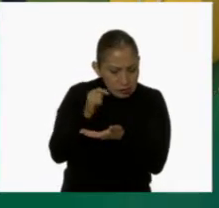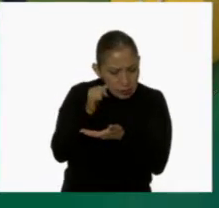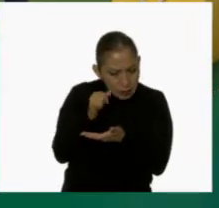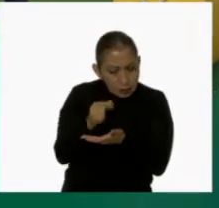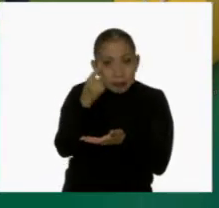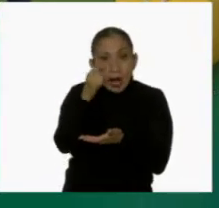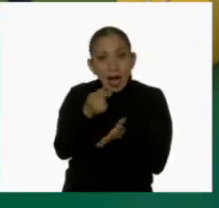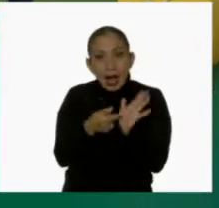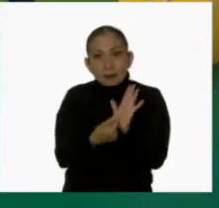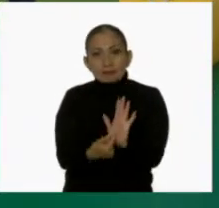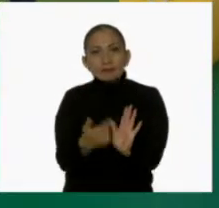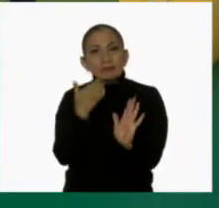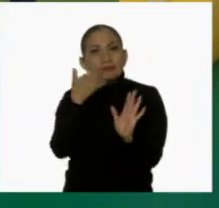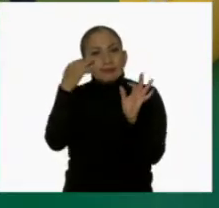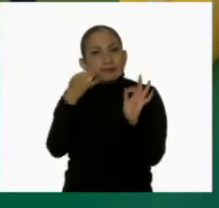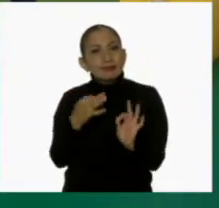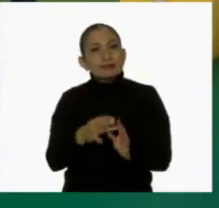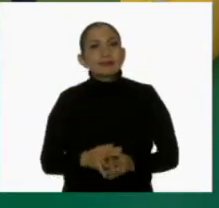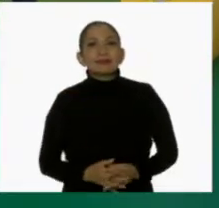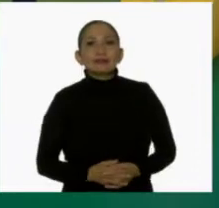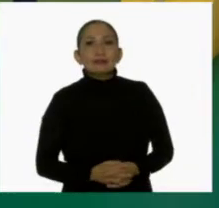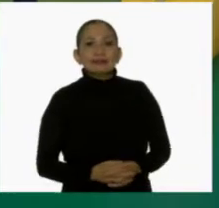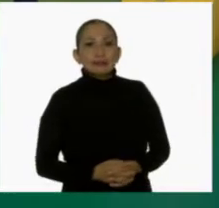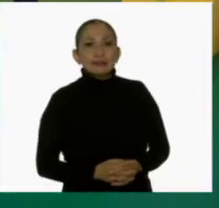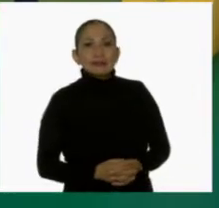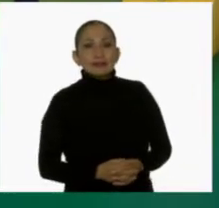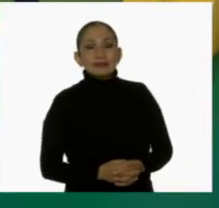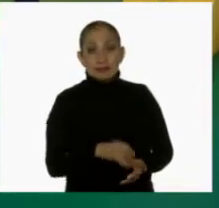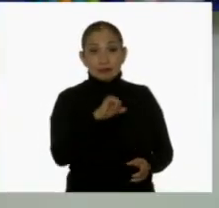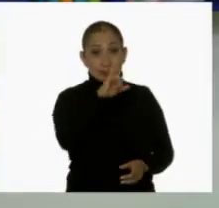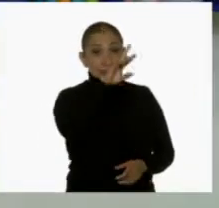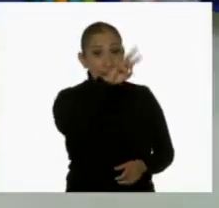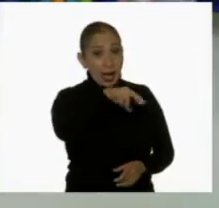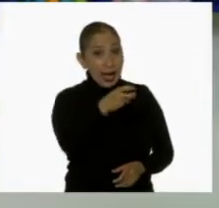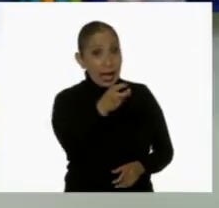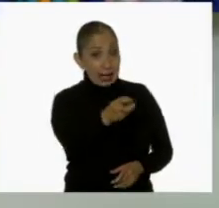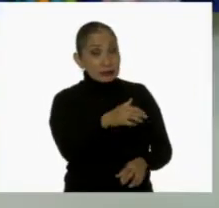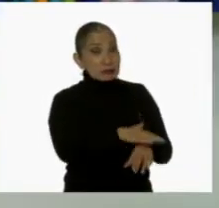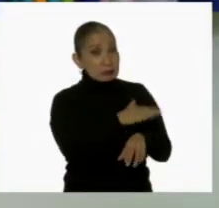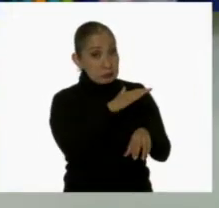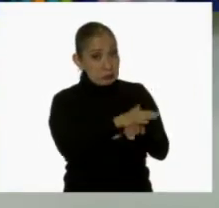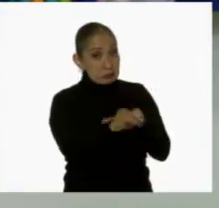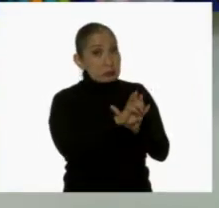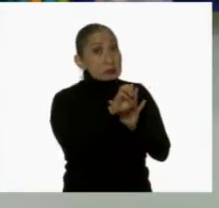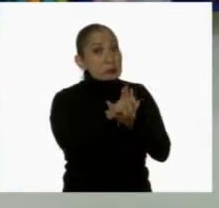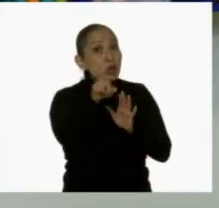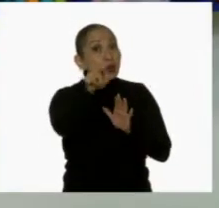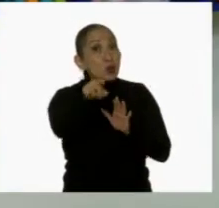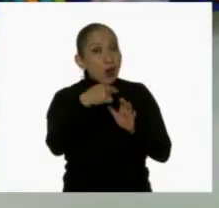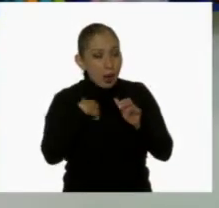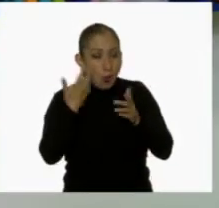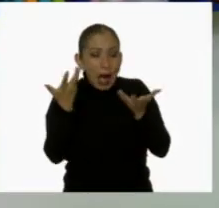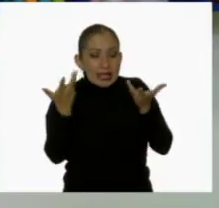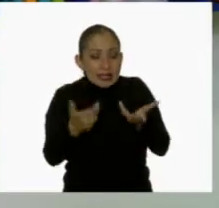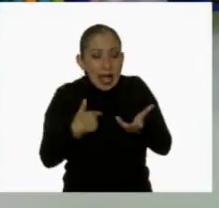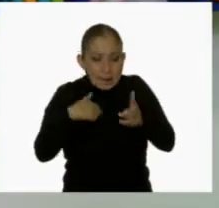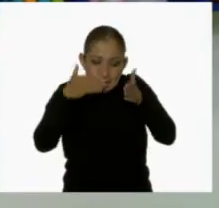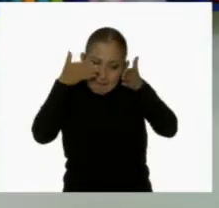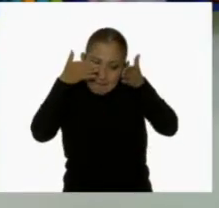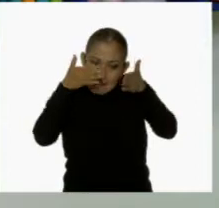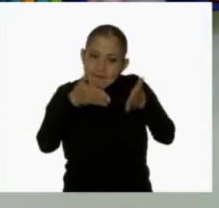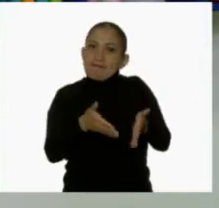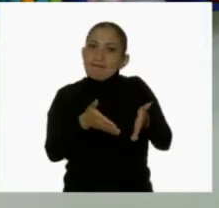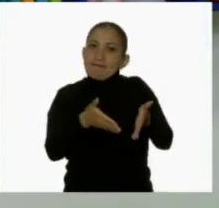presentarla de la mejor manera. Sin duda, ese es otro excelente ejemplo de cómo poner en marcha nuestra